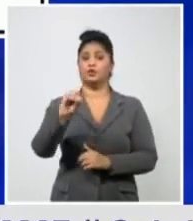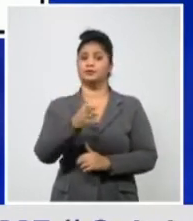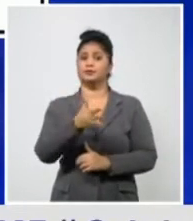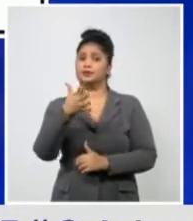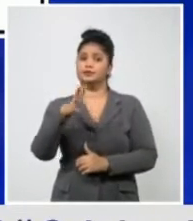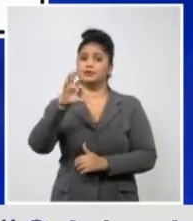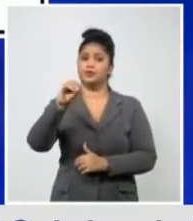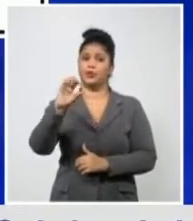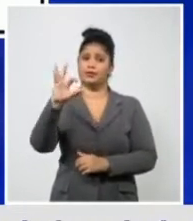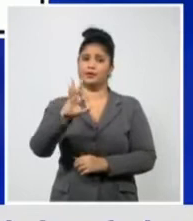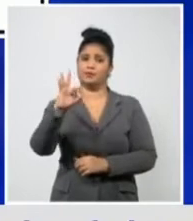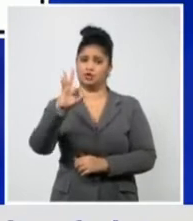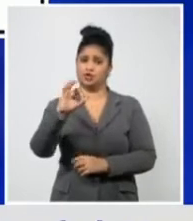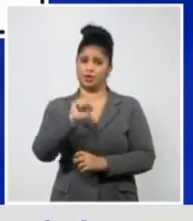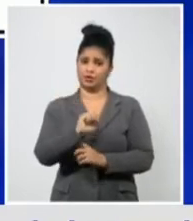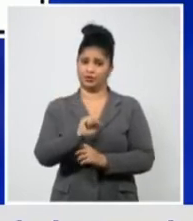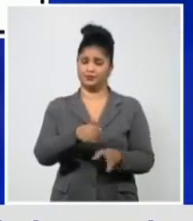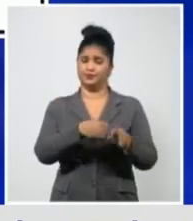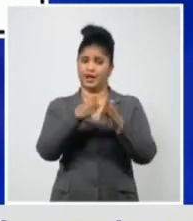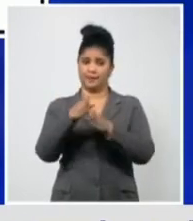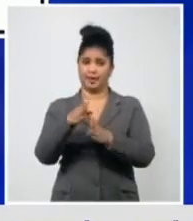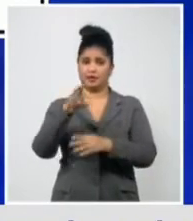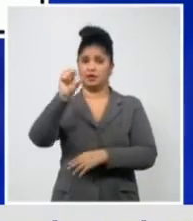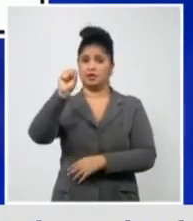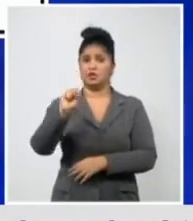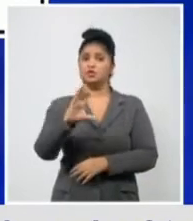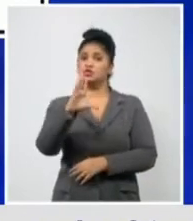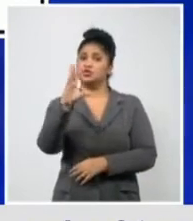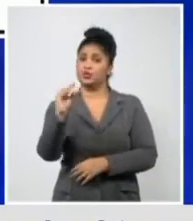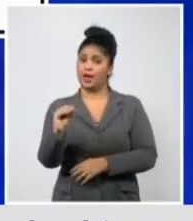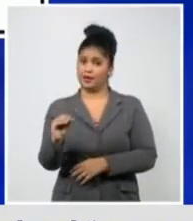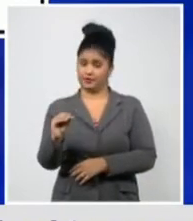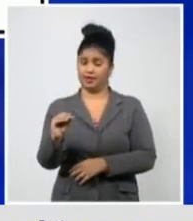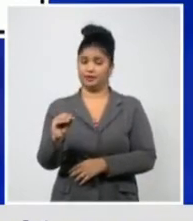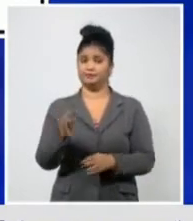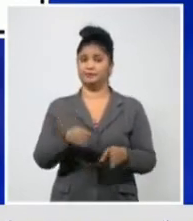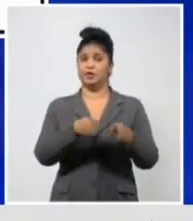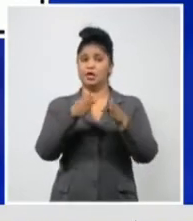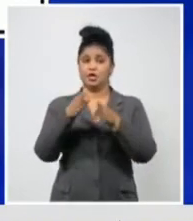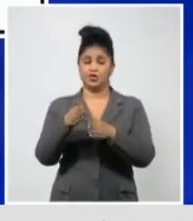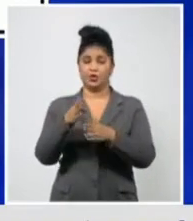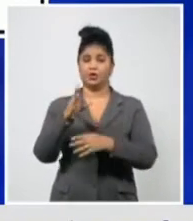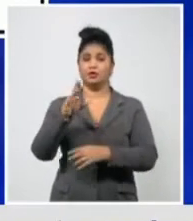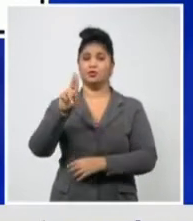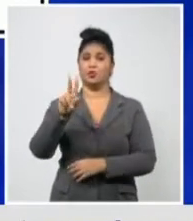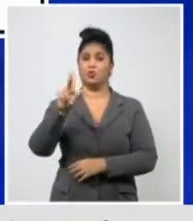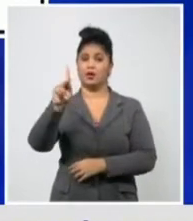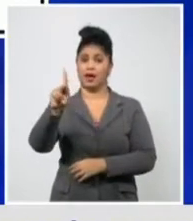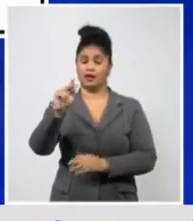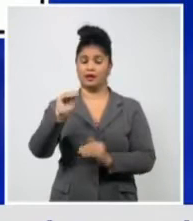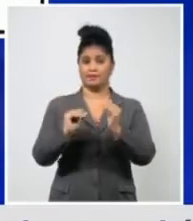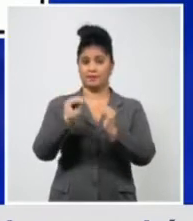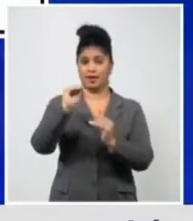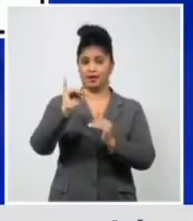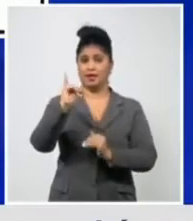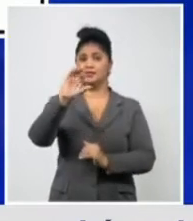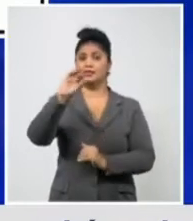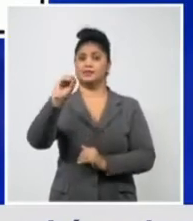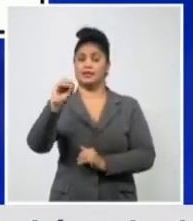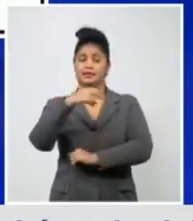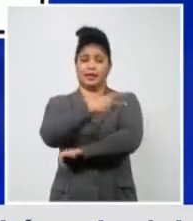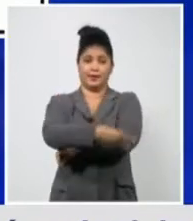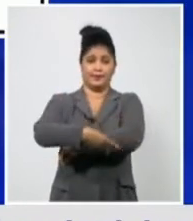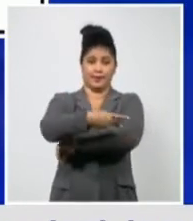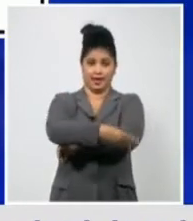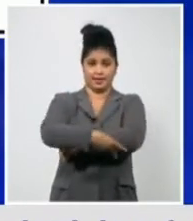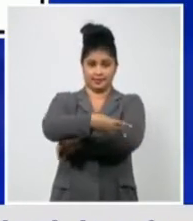Sudáfrica también. Hoy las variantes del Reino Unido se han detectado en más de 60 países. La de Sudáfrica en más de